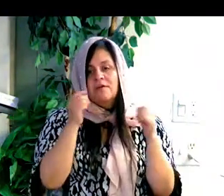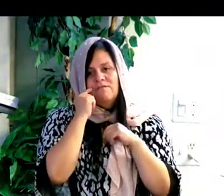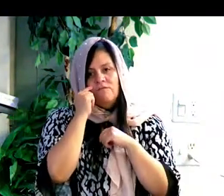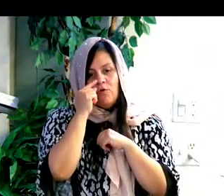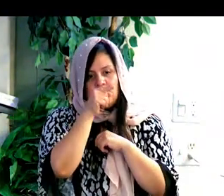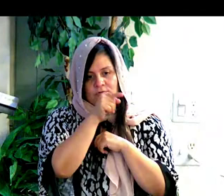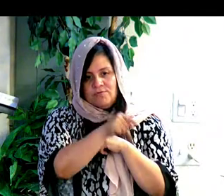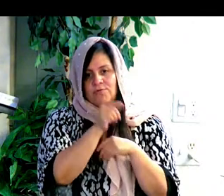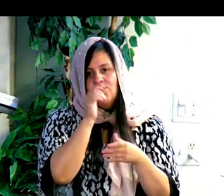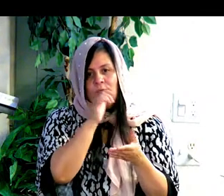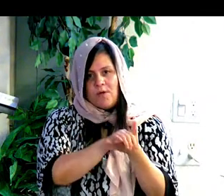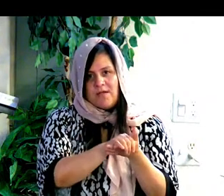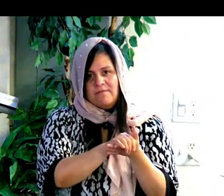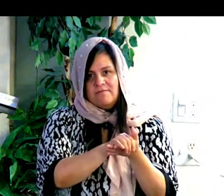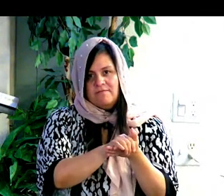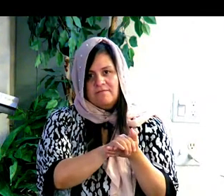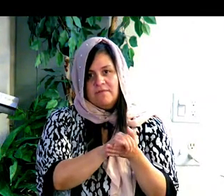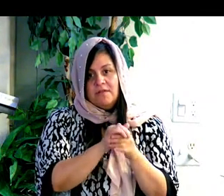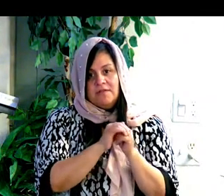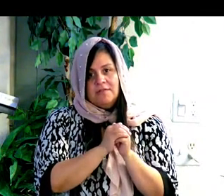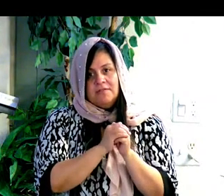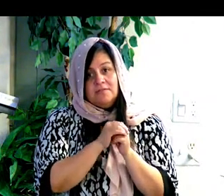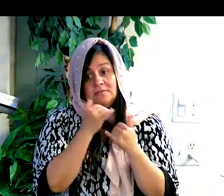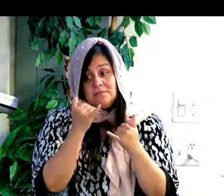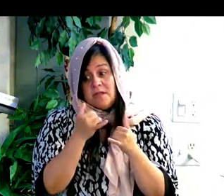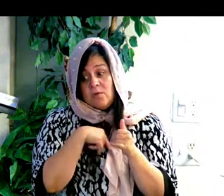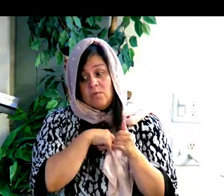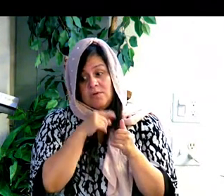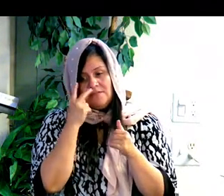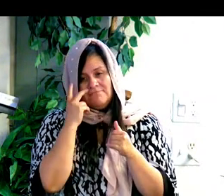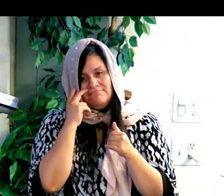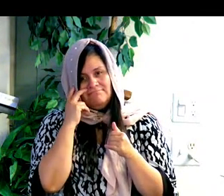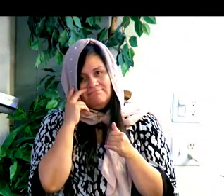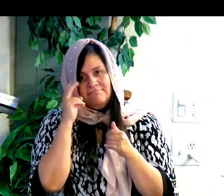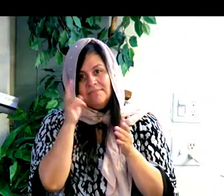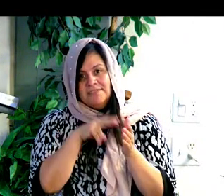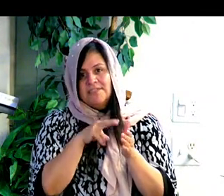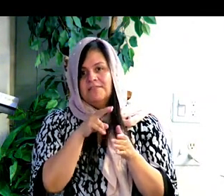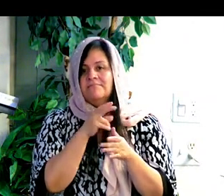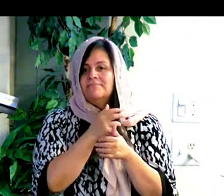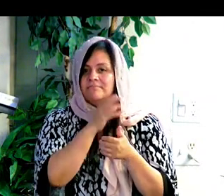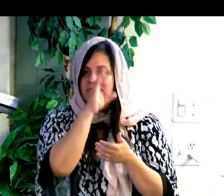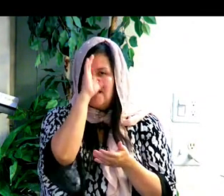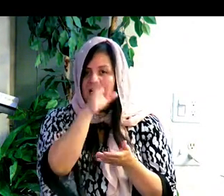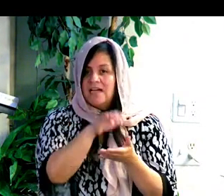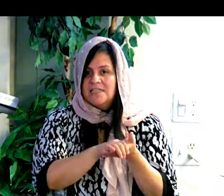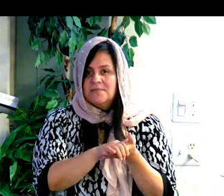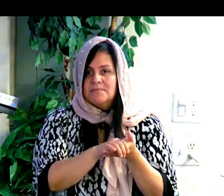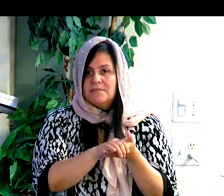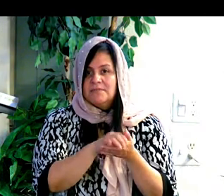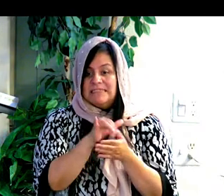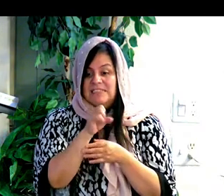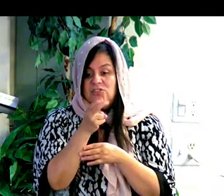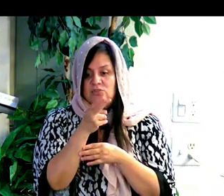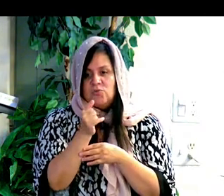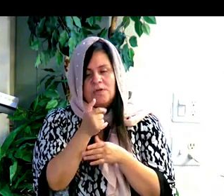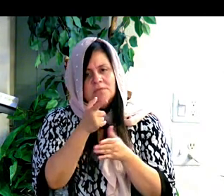Entonces aquí vemos que el novio está dando su vida para su novia, entonces es un precio muy alto.